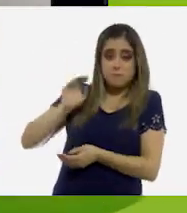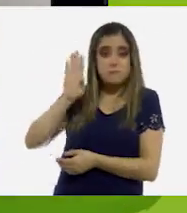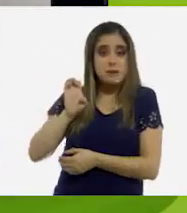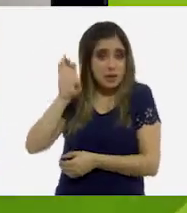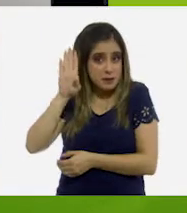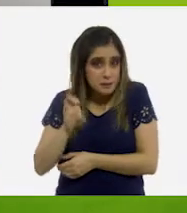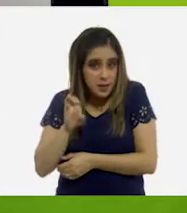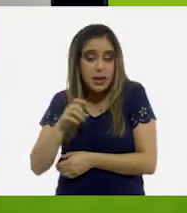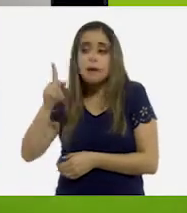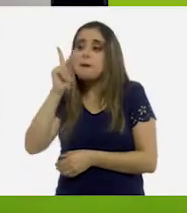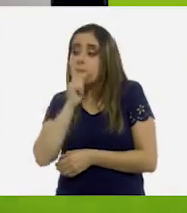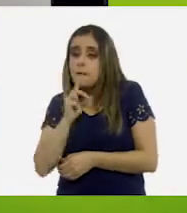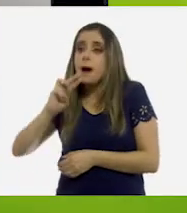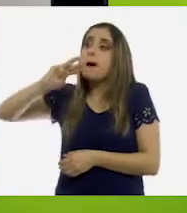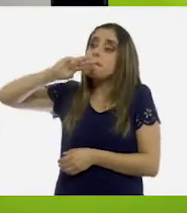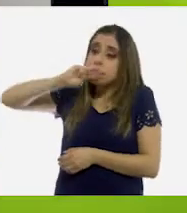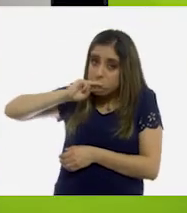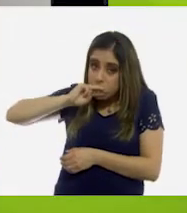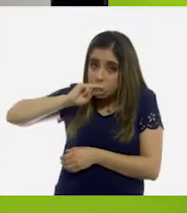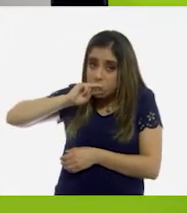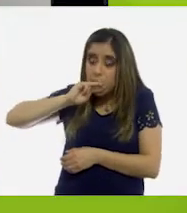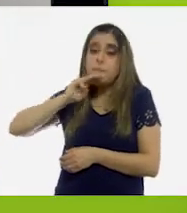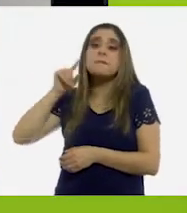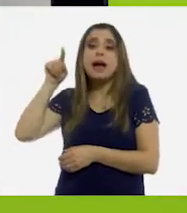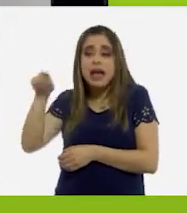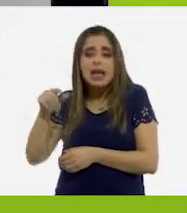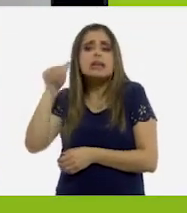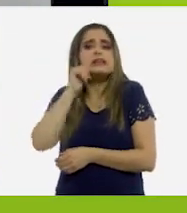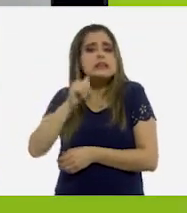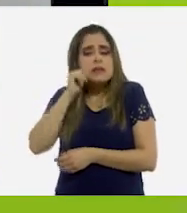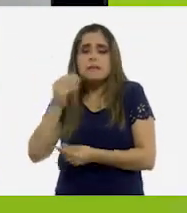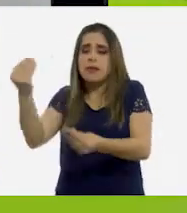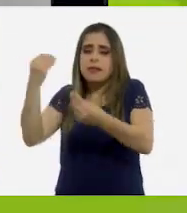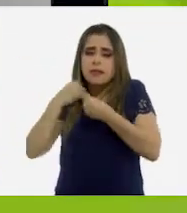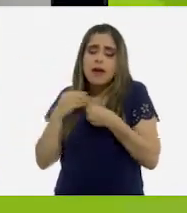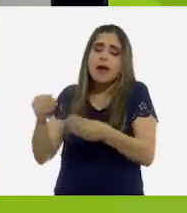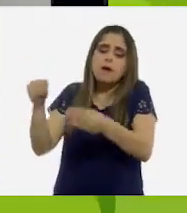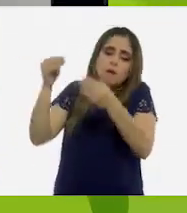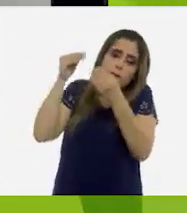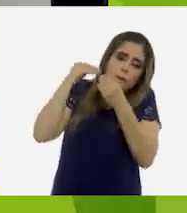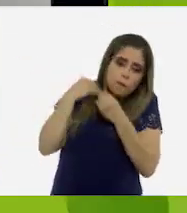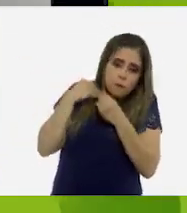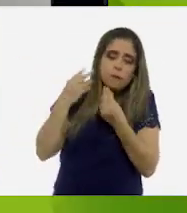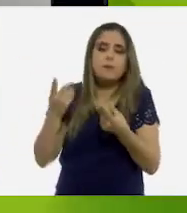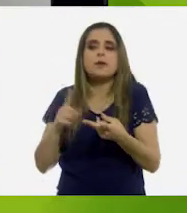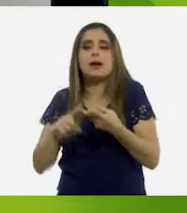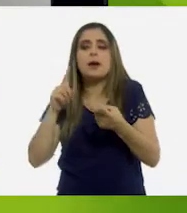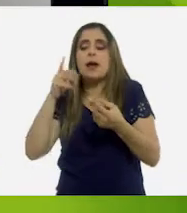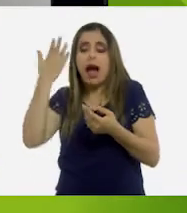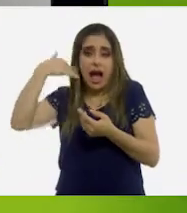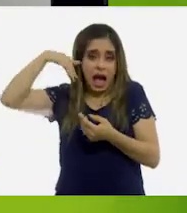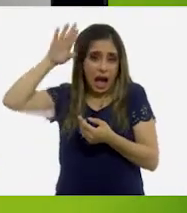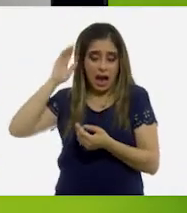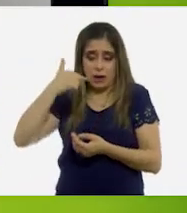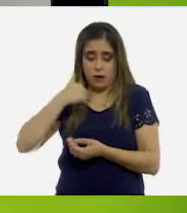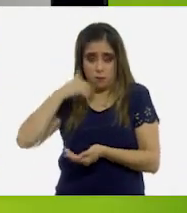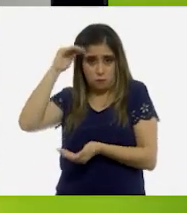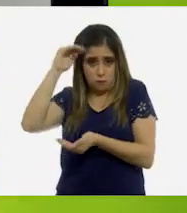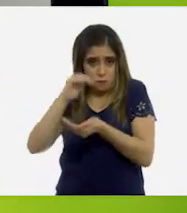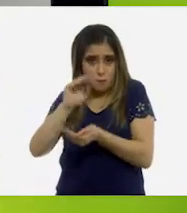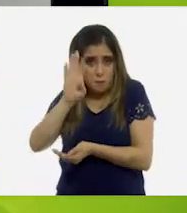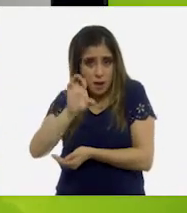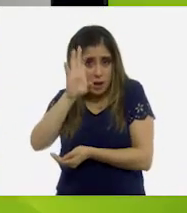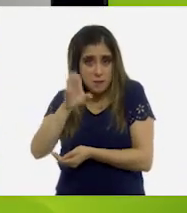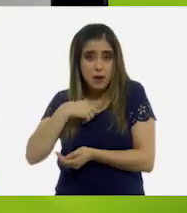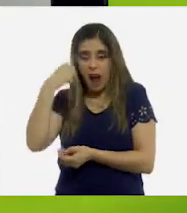papá, cuando yo era bebé, este, casi a